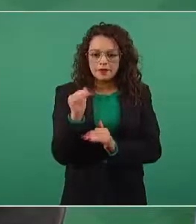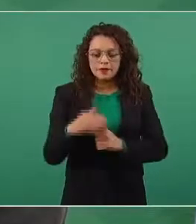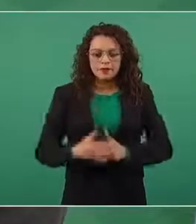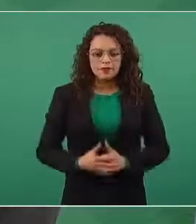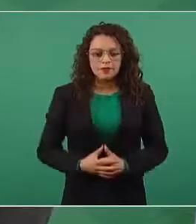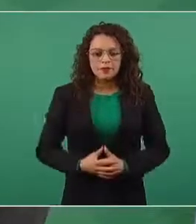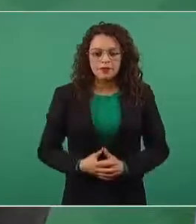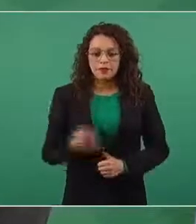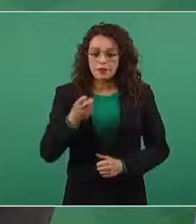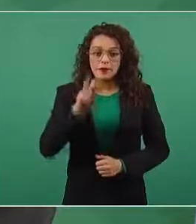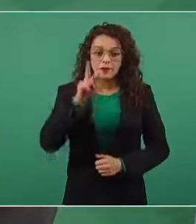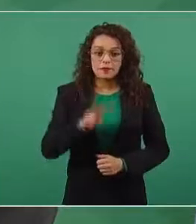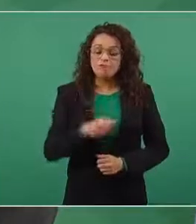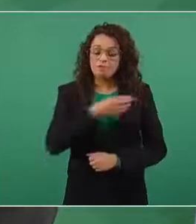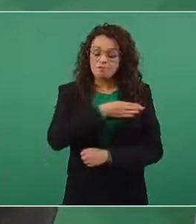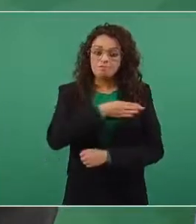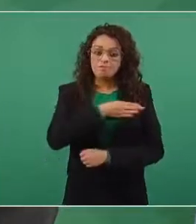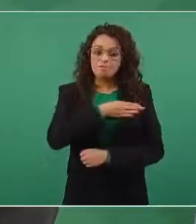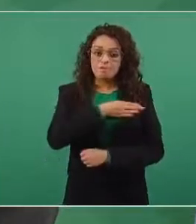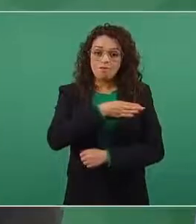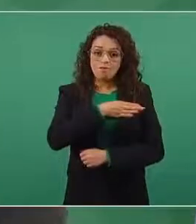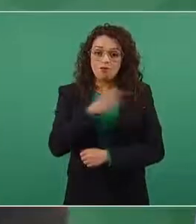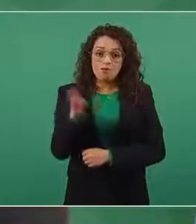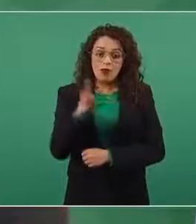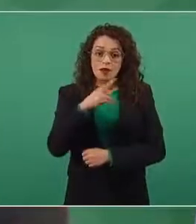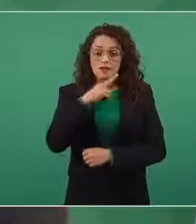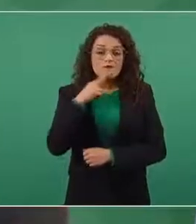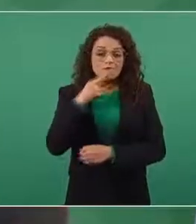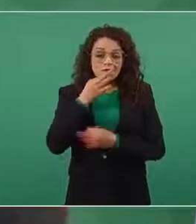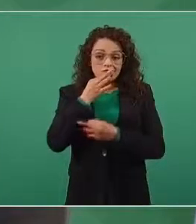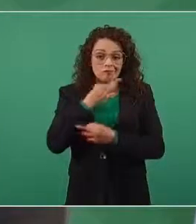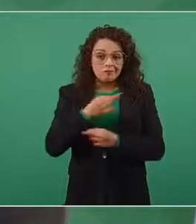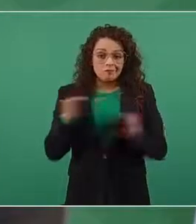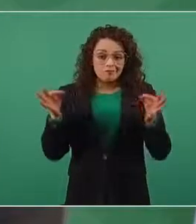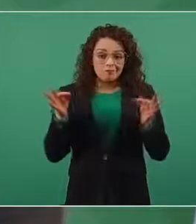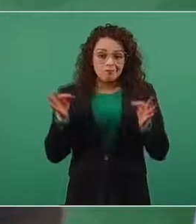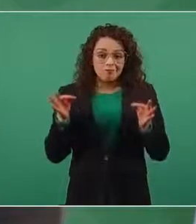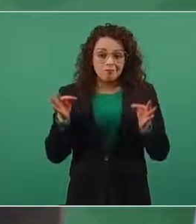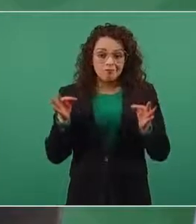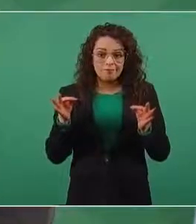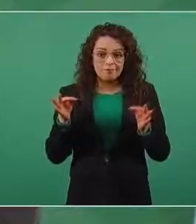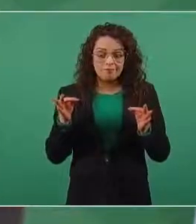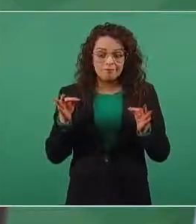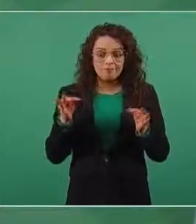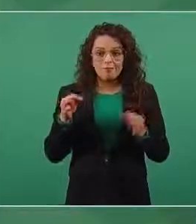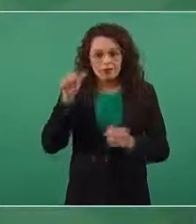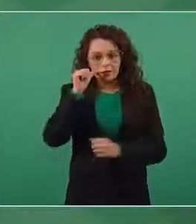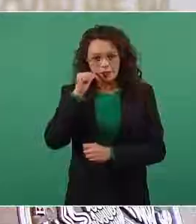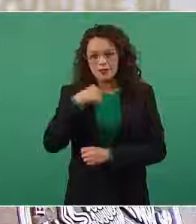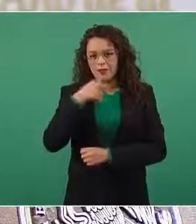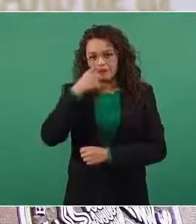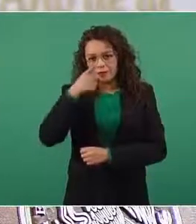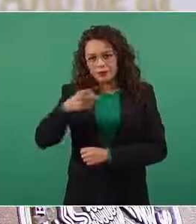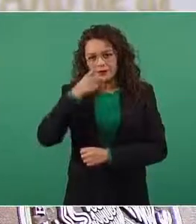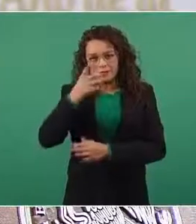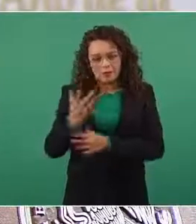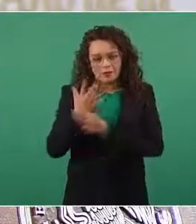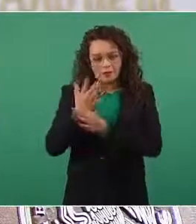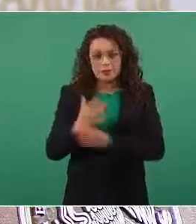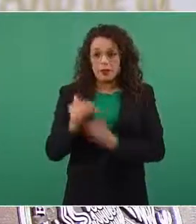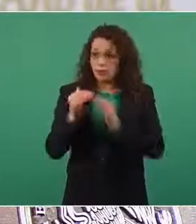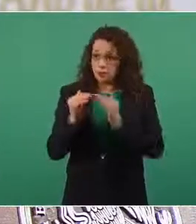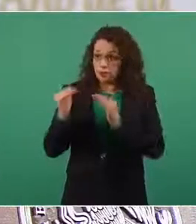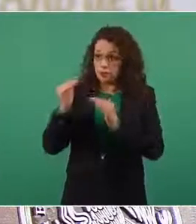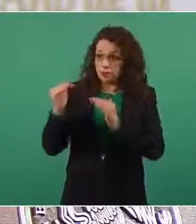Eso es muy bueno, porque siempre hemos hablado que si hay crecimiento hay empleos,